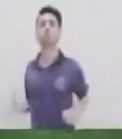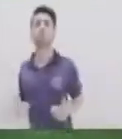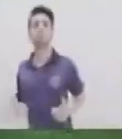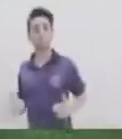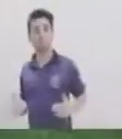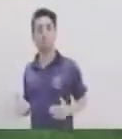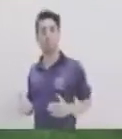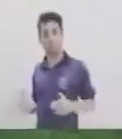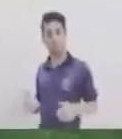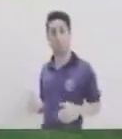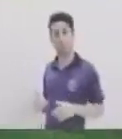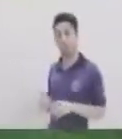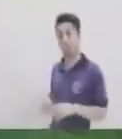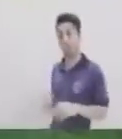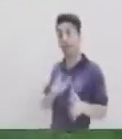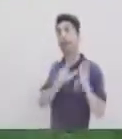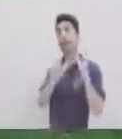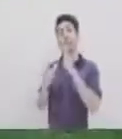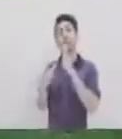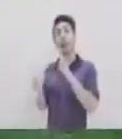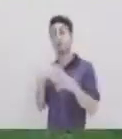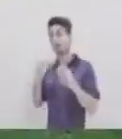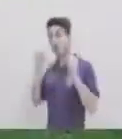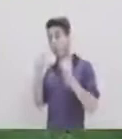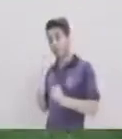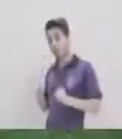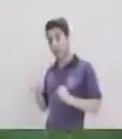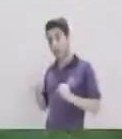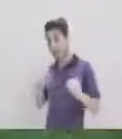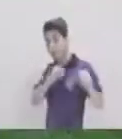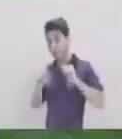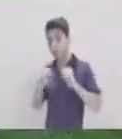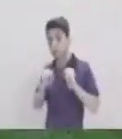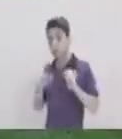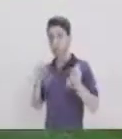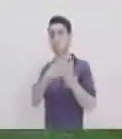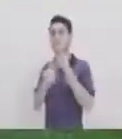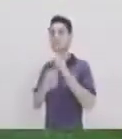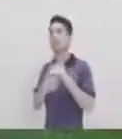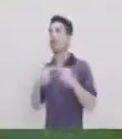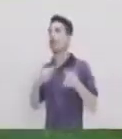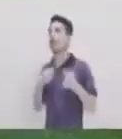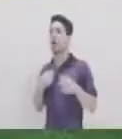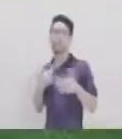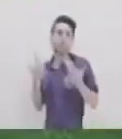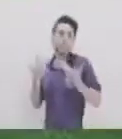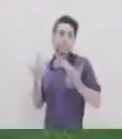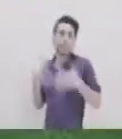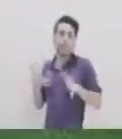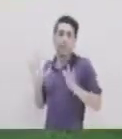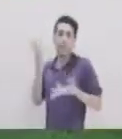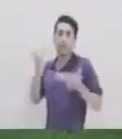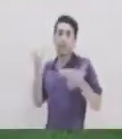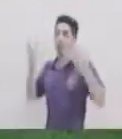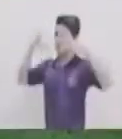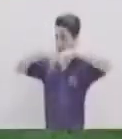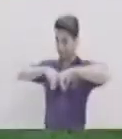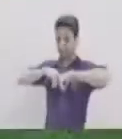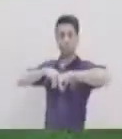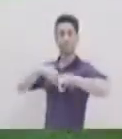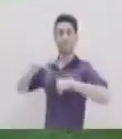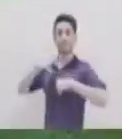Y creo yo Que el liderazgo Que nosotros Podemos ejercer Puede ser Que nosotros Nacimos siendo Líderes